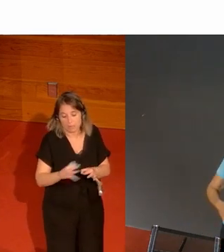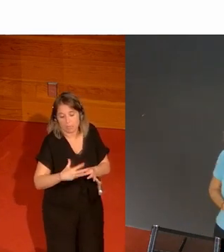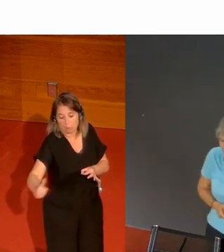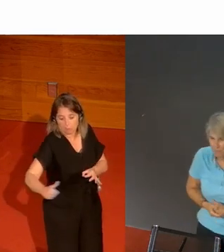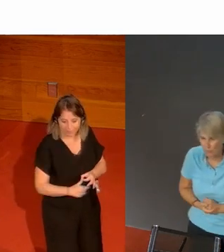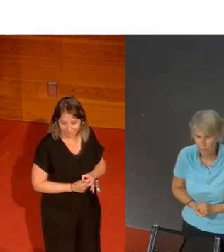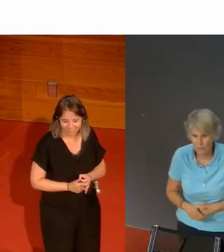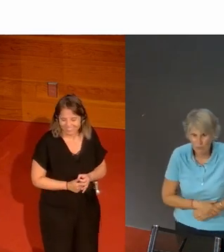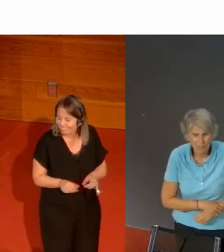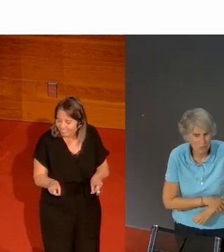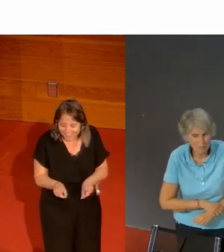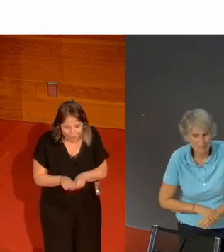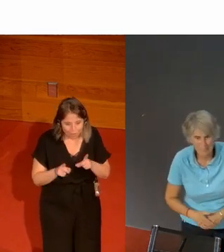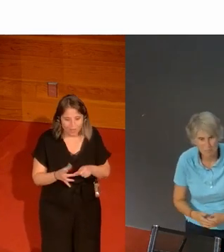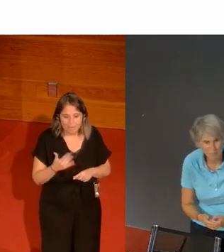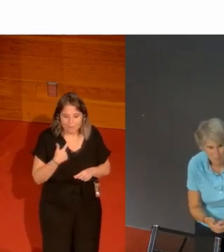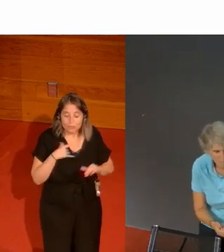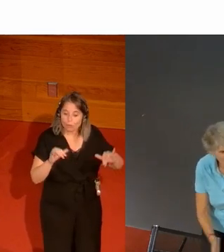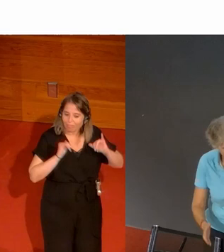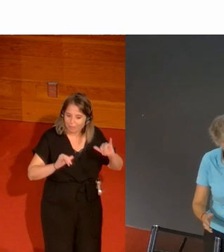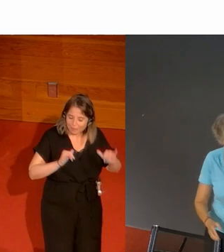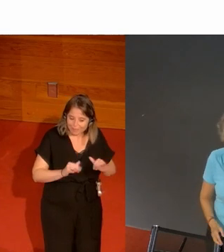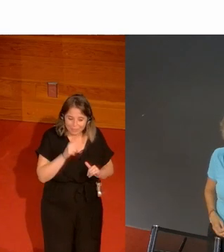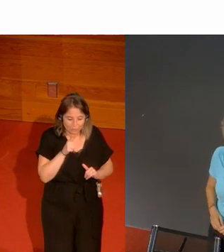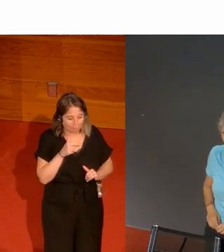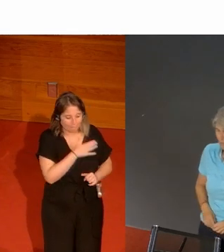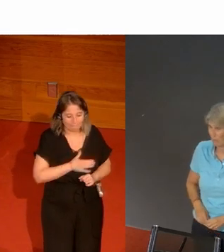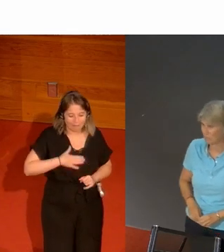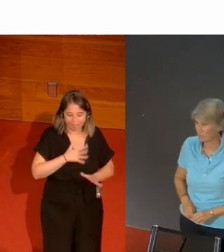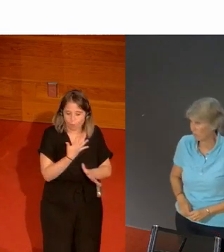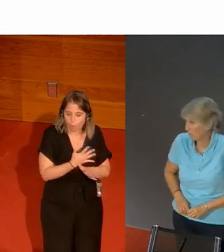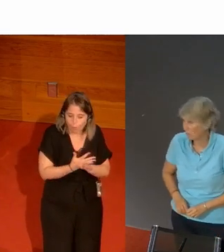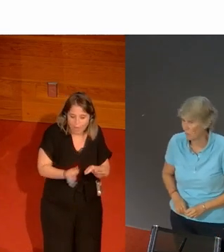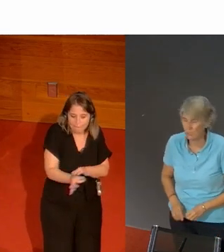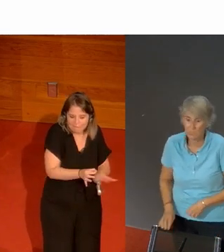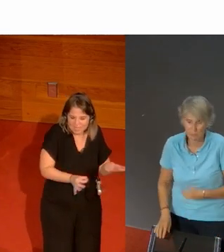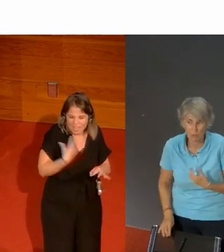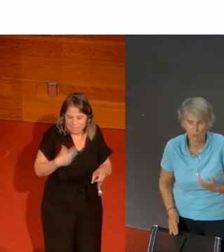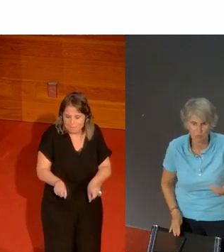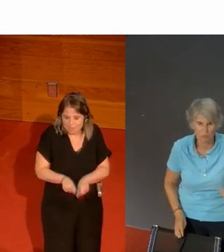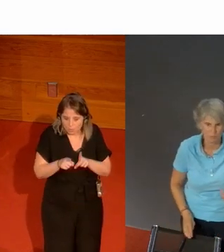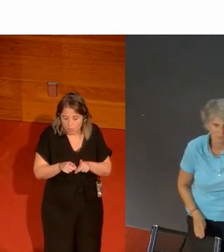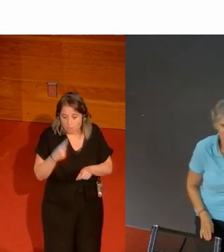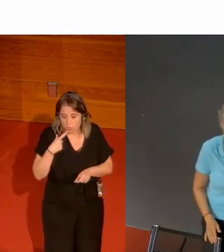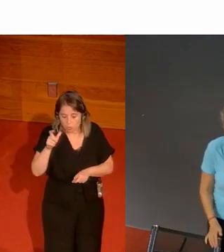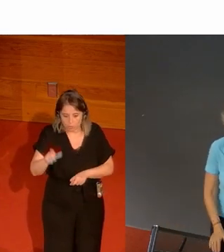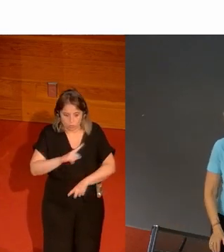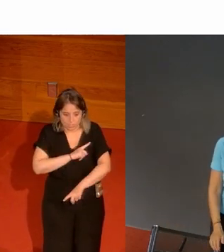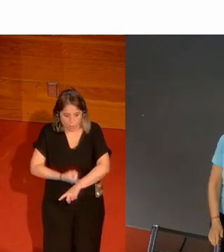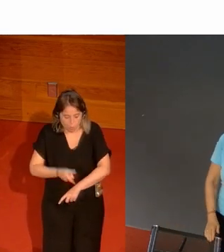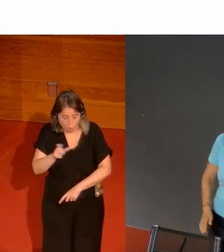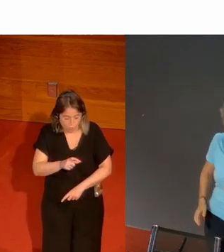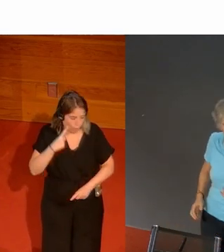venga come come pero yo me entretenía por el puro placer de jugar al parchís pero me doy igual y sin embargo conocidos deportistas